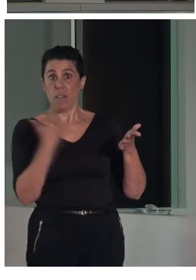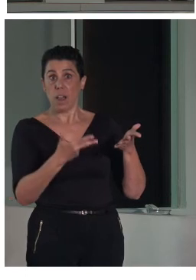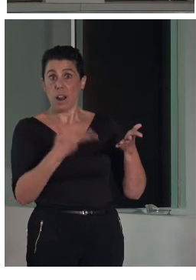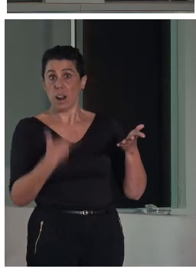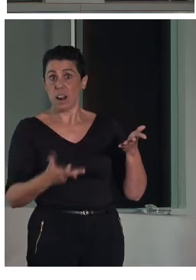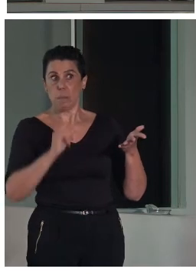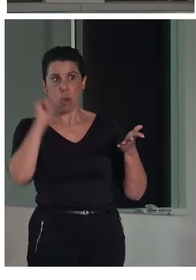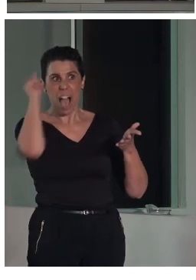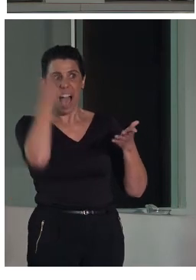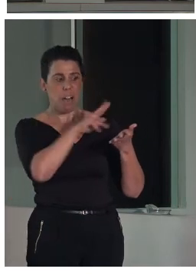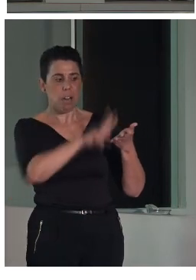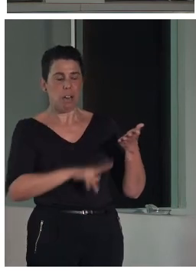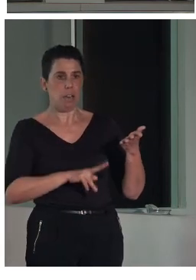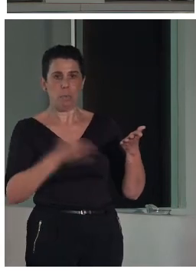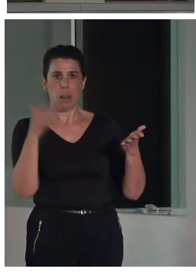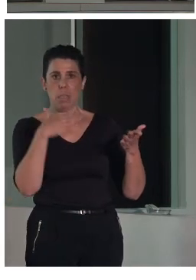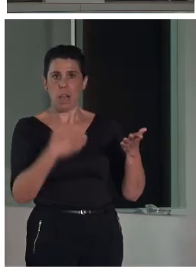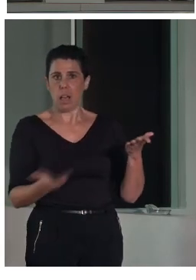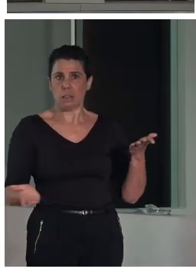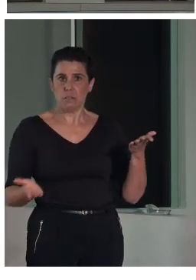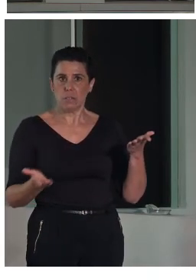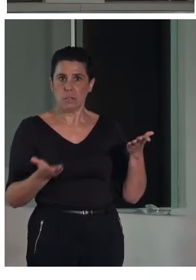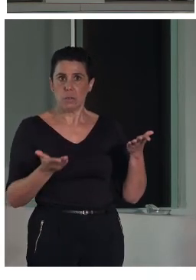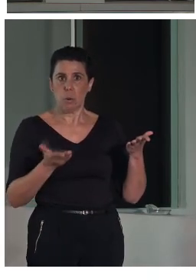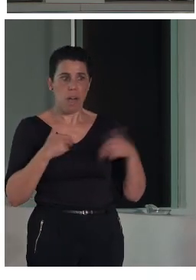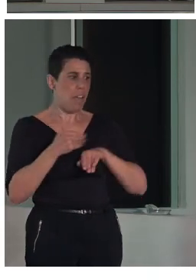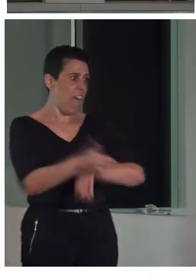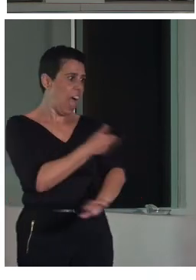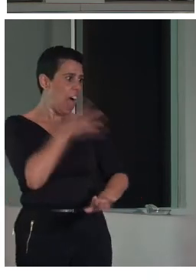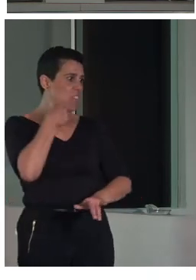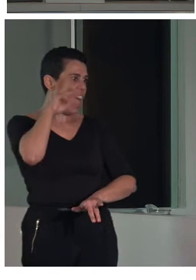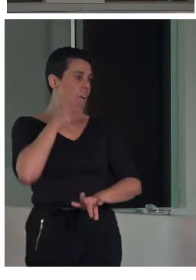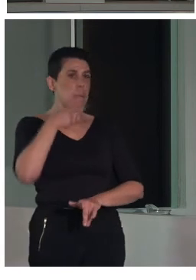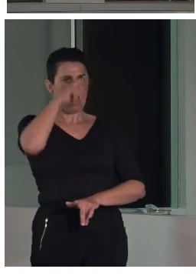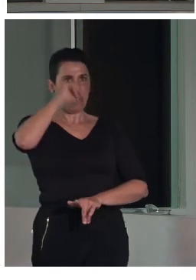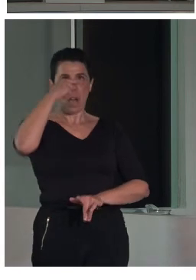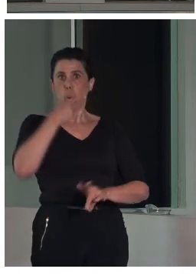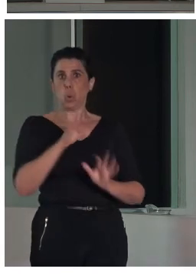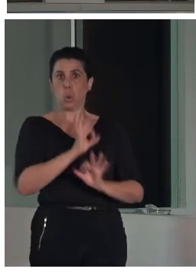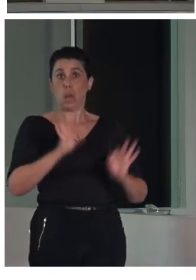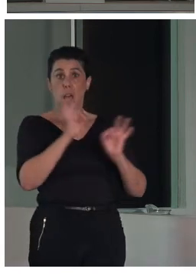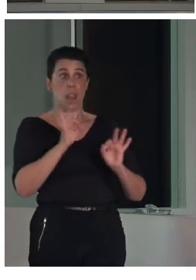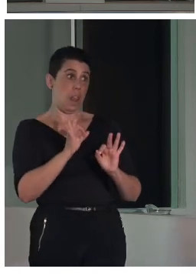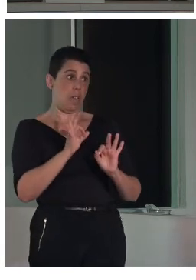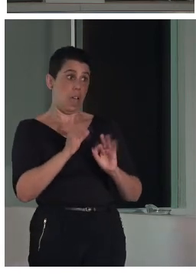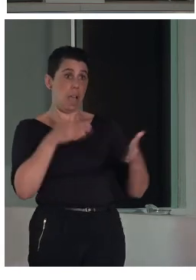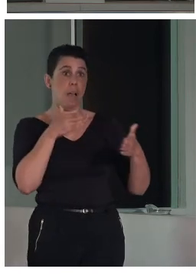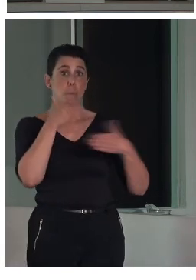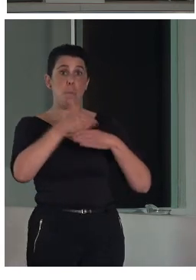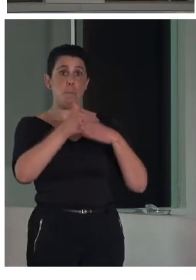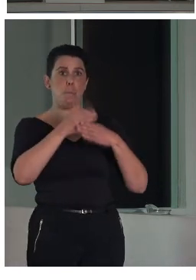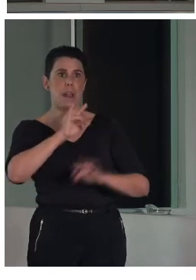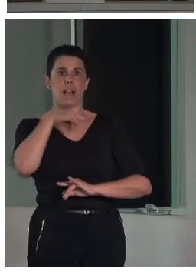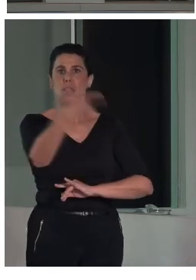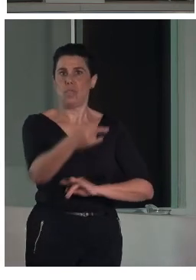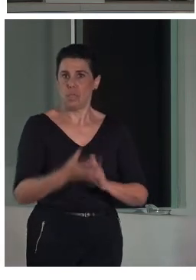y si además no tiene agilidad, no tiene un recorrido cultural que le permita situar muchas cosas, estamos ante una doble barrera. Por lo